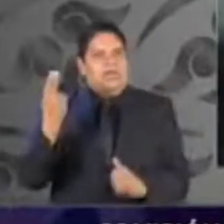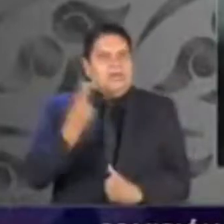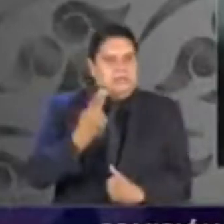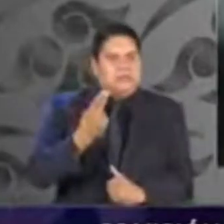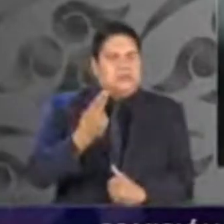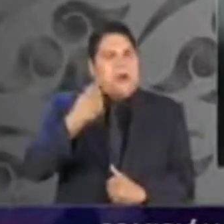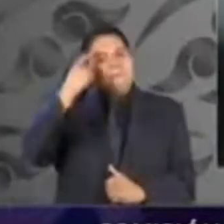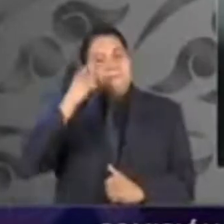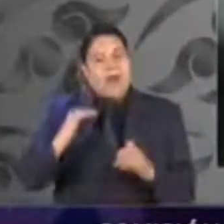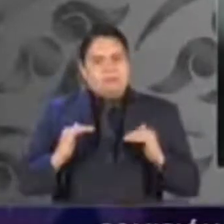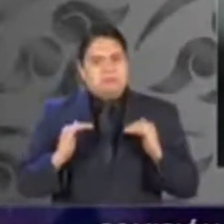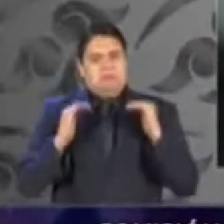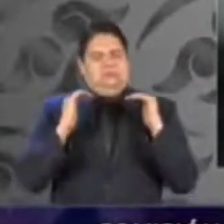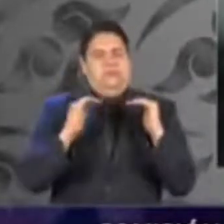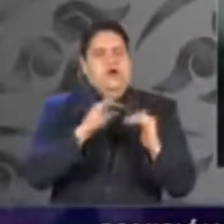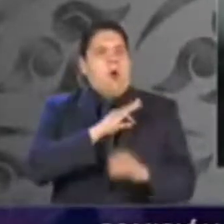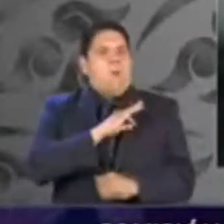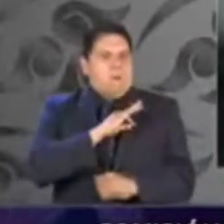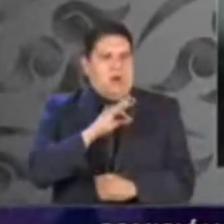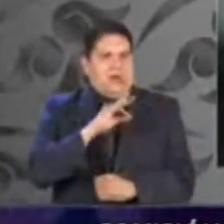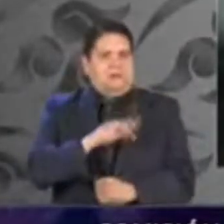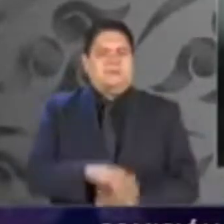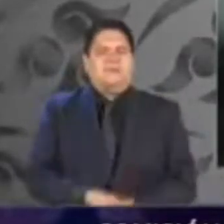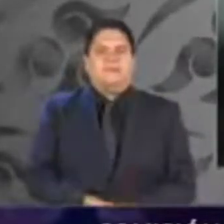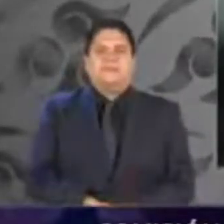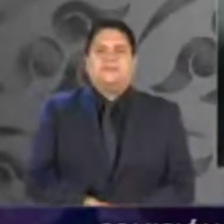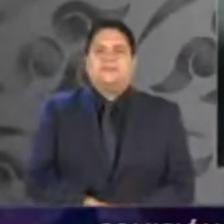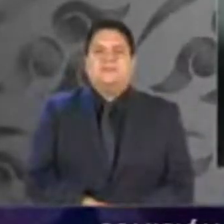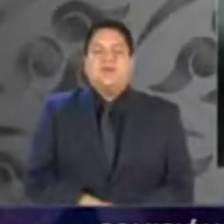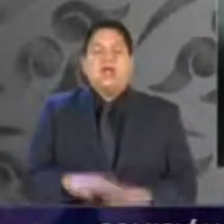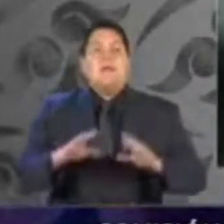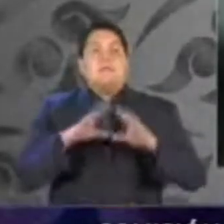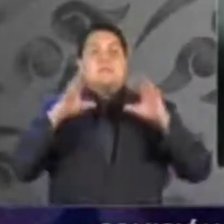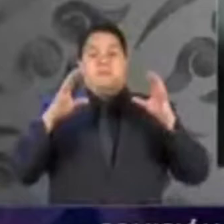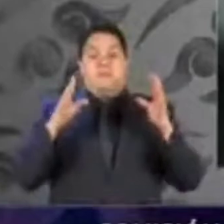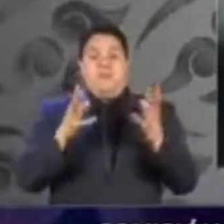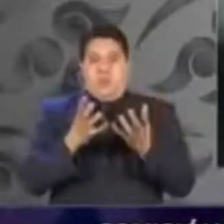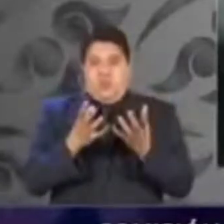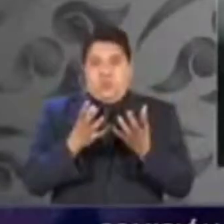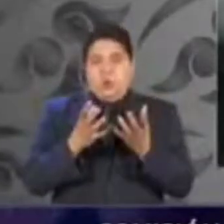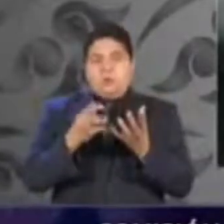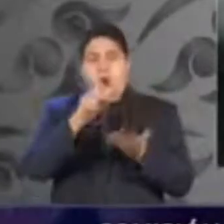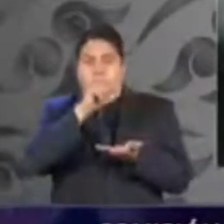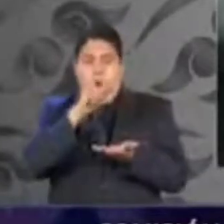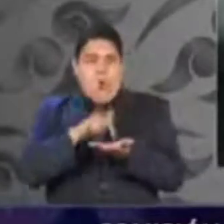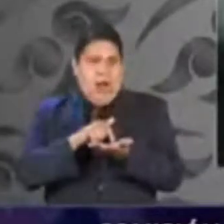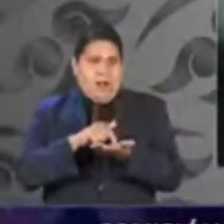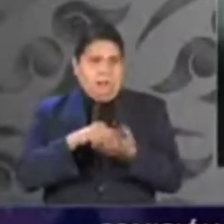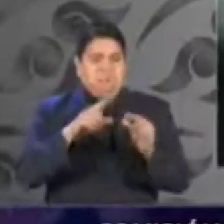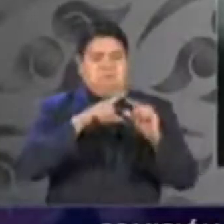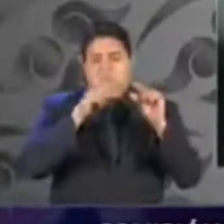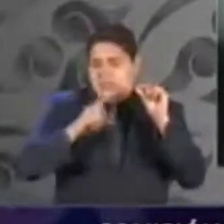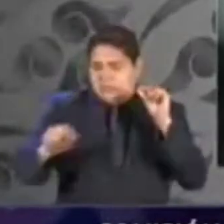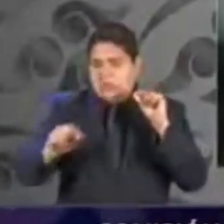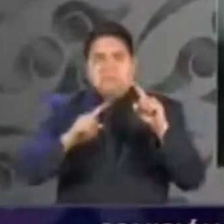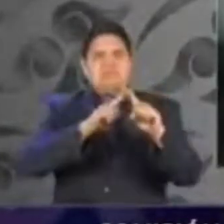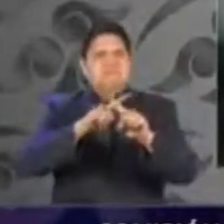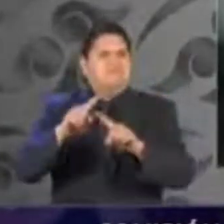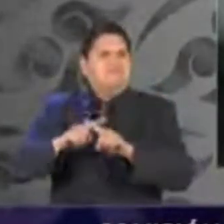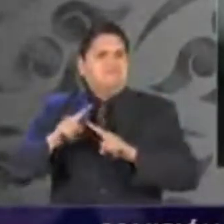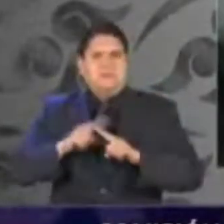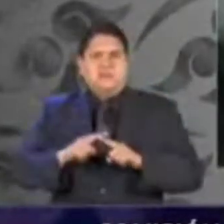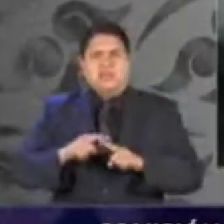por la igualdad que enmarcan este proceso. A nivel global, regional y comunitario, estamos dando más